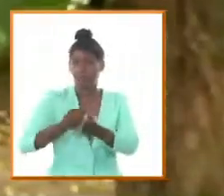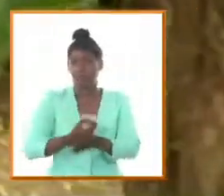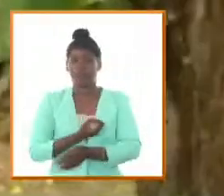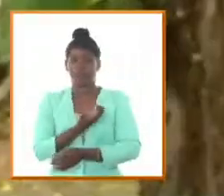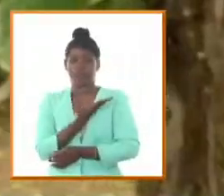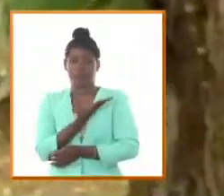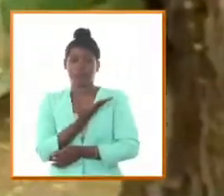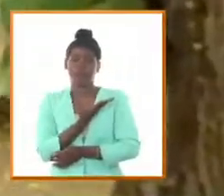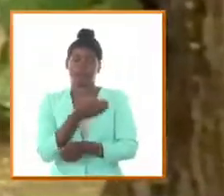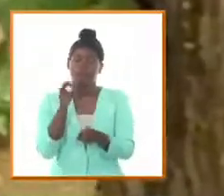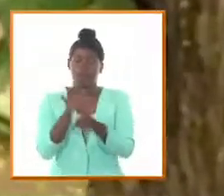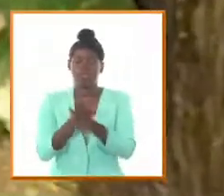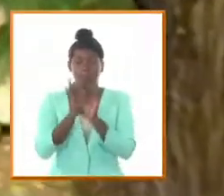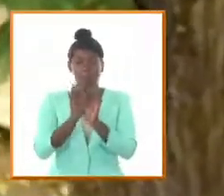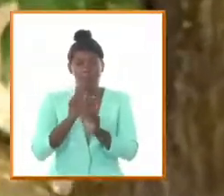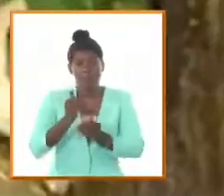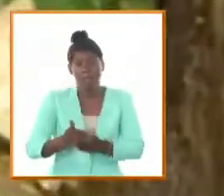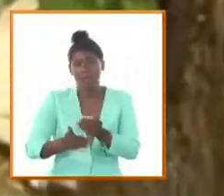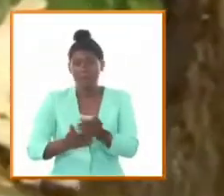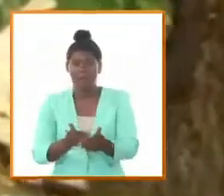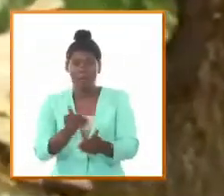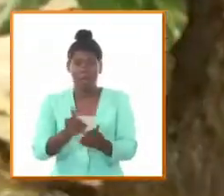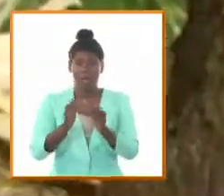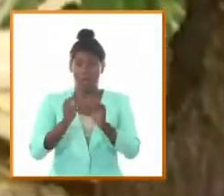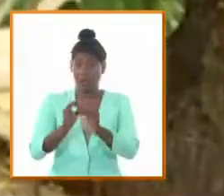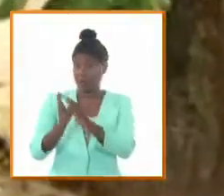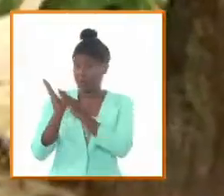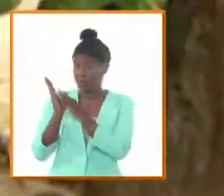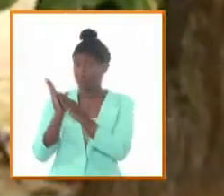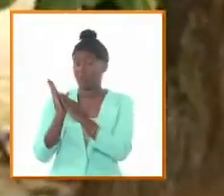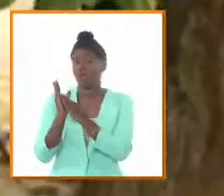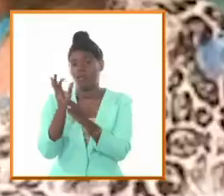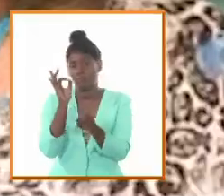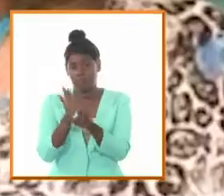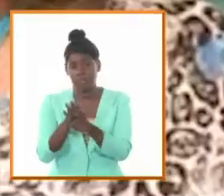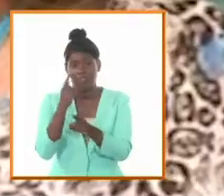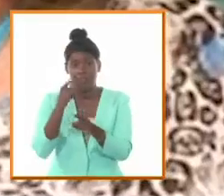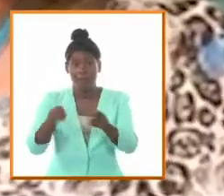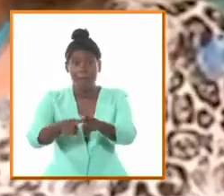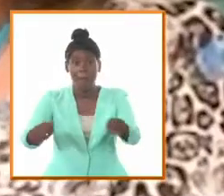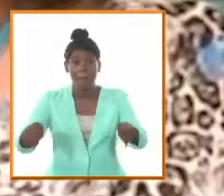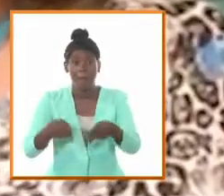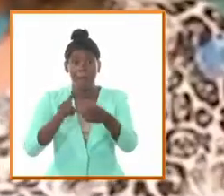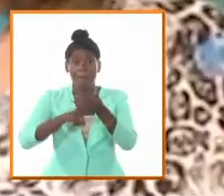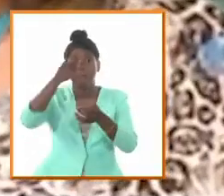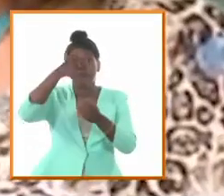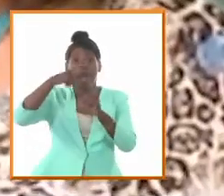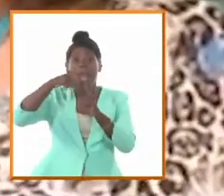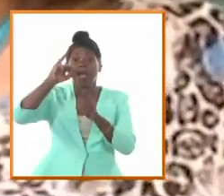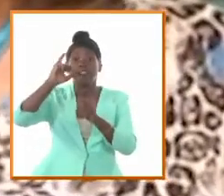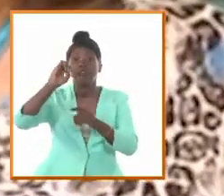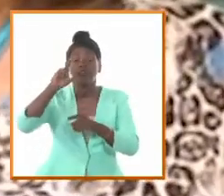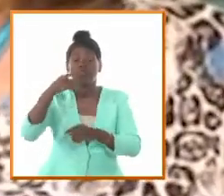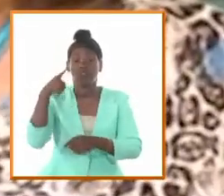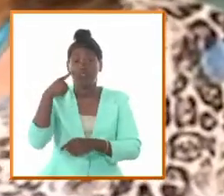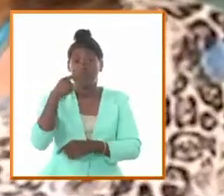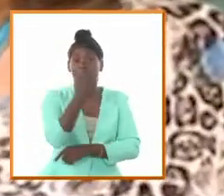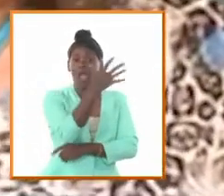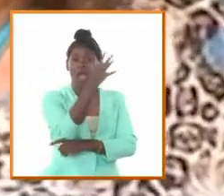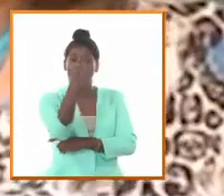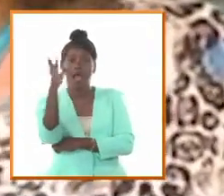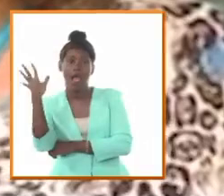correspondencia de Ignacio a Amalia hay muchos pasajes en los cuales se recrea este patio donde estamos los árboles y donde